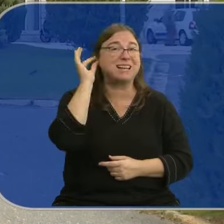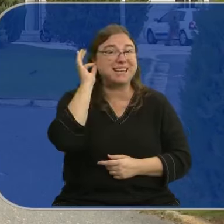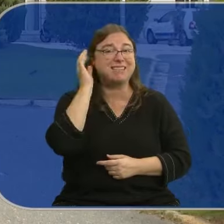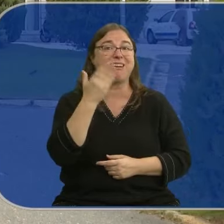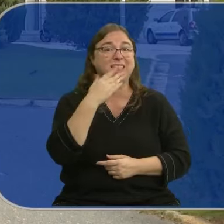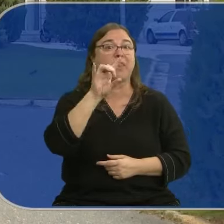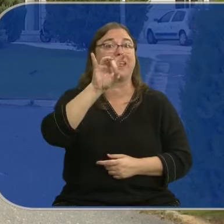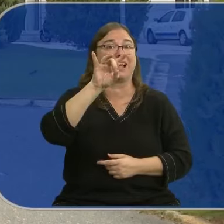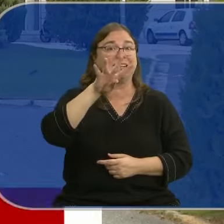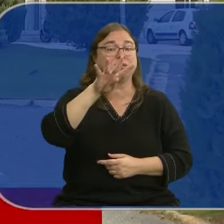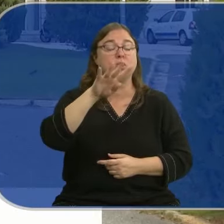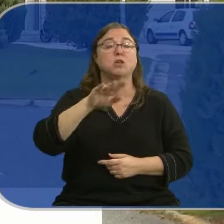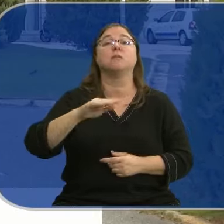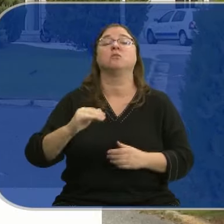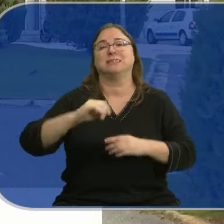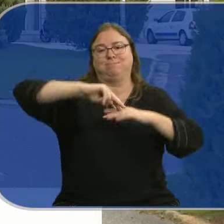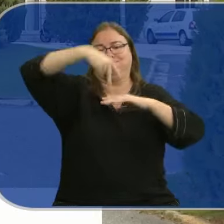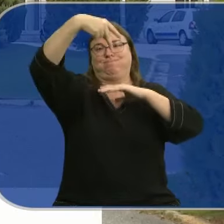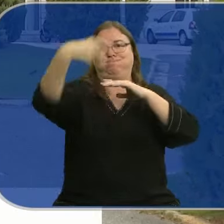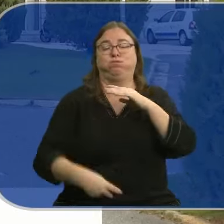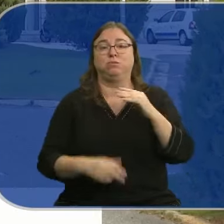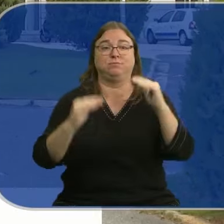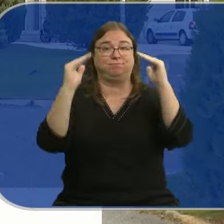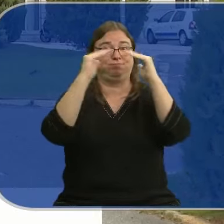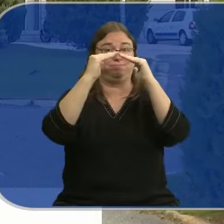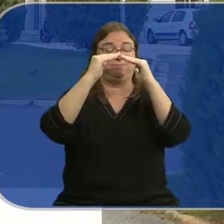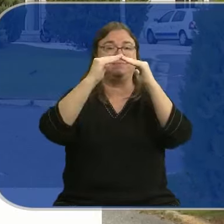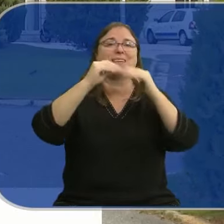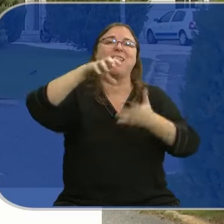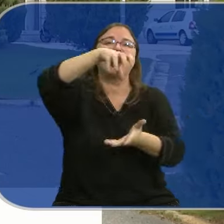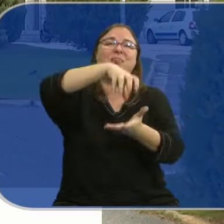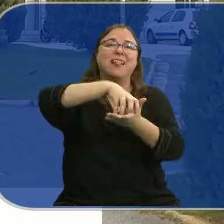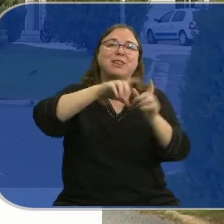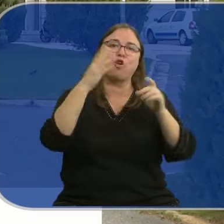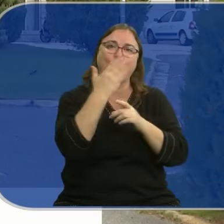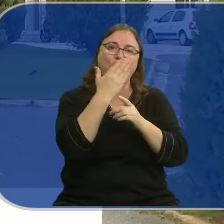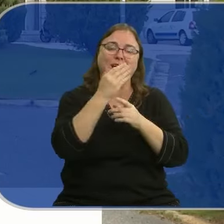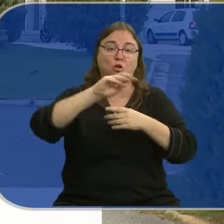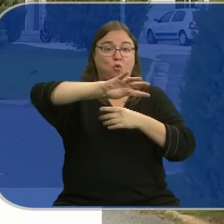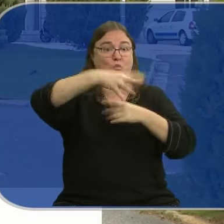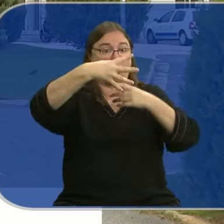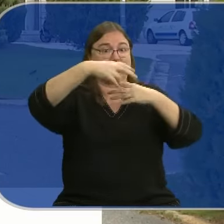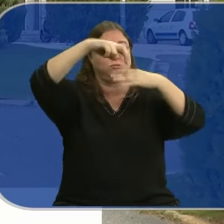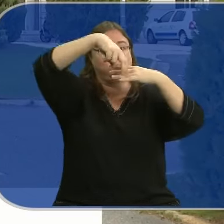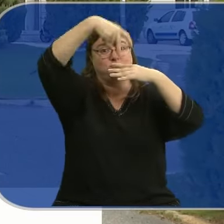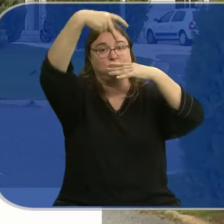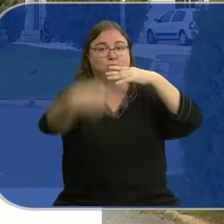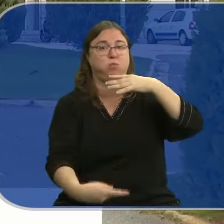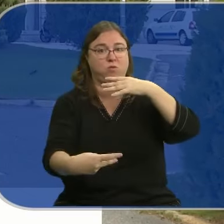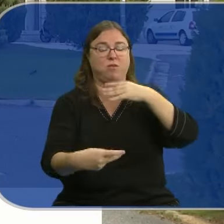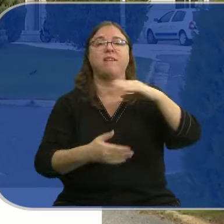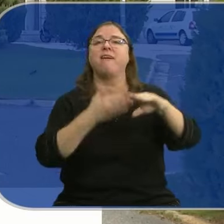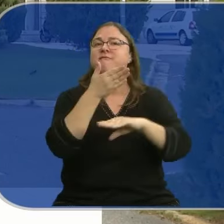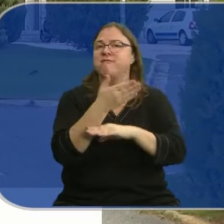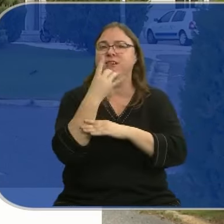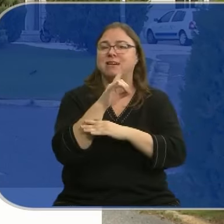niña de 14 años se habría arrojado desde el cuarto piso de su centro educativo. Personados en el lugar de los hechos,